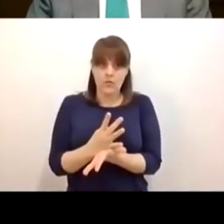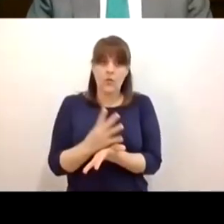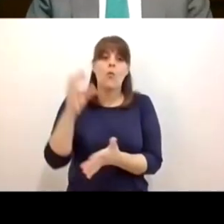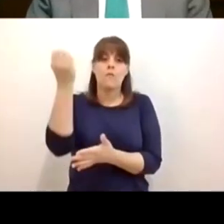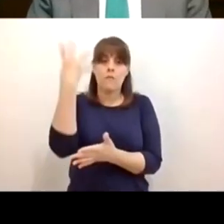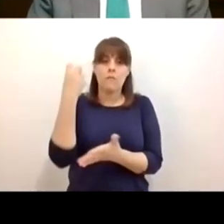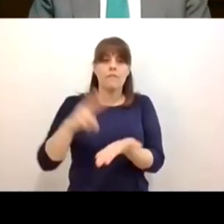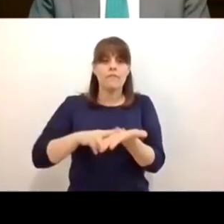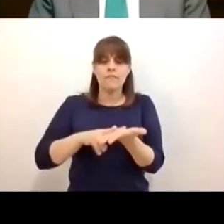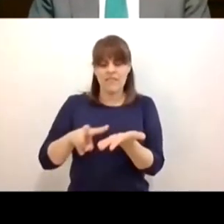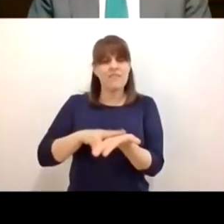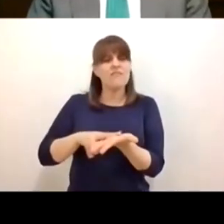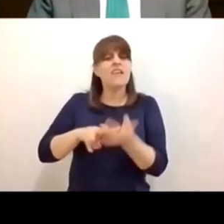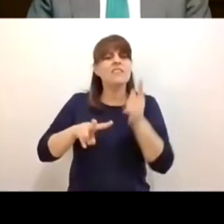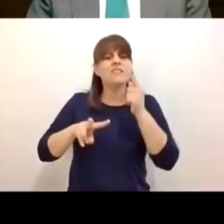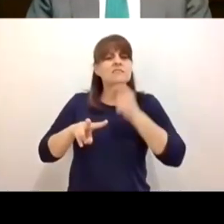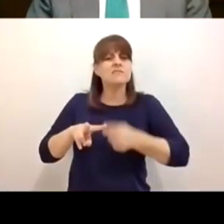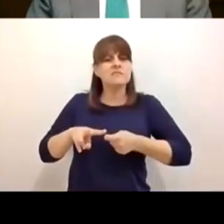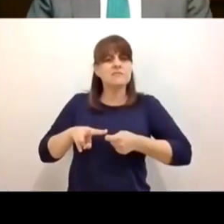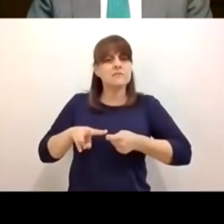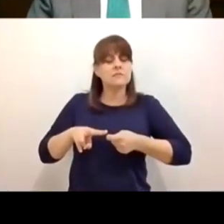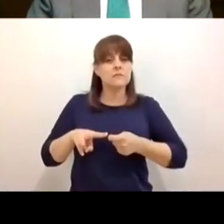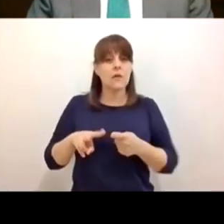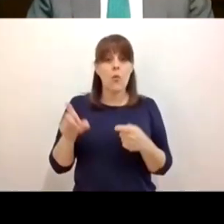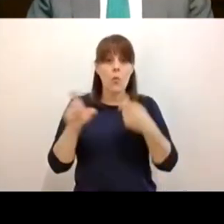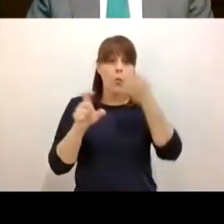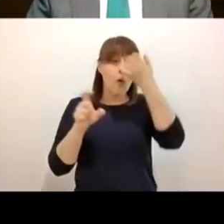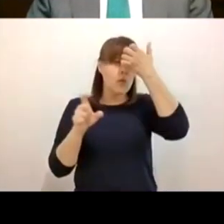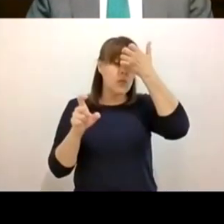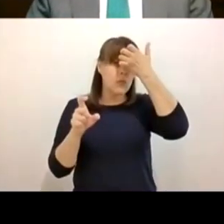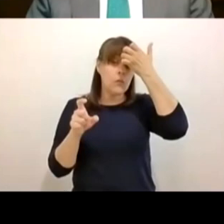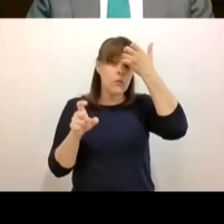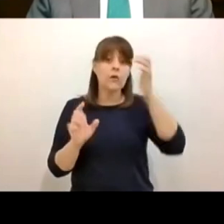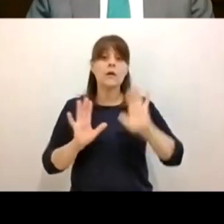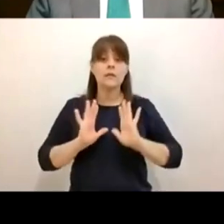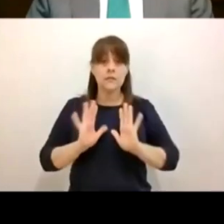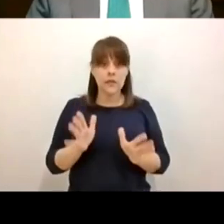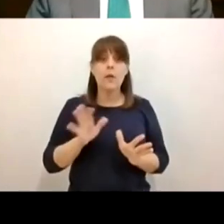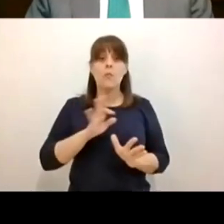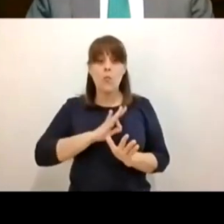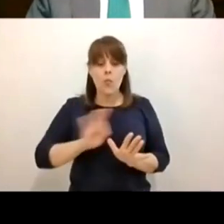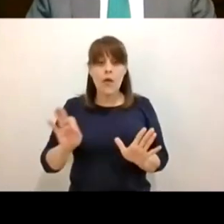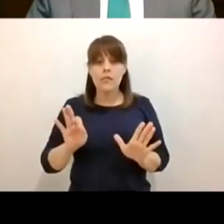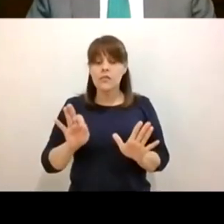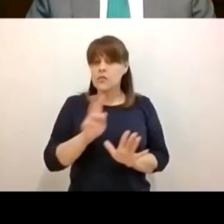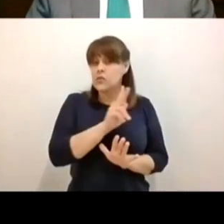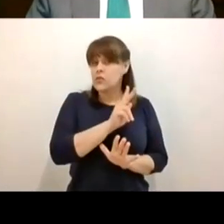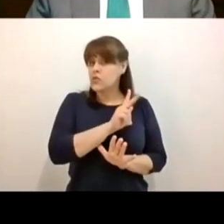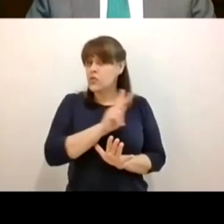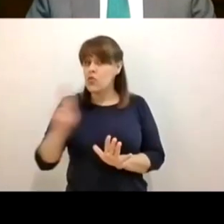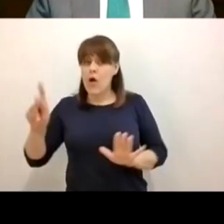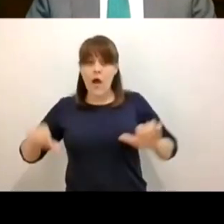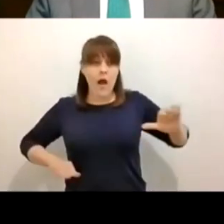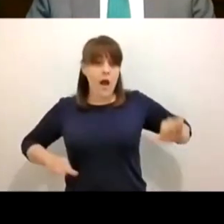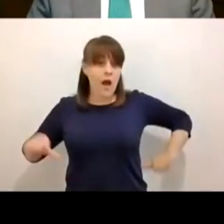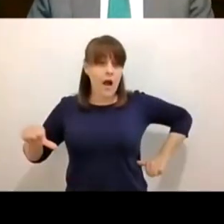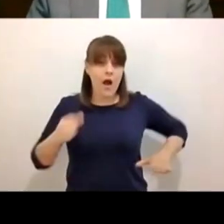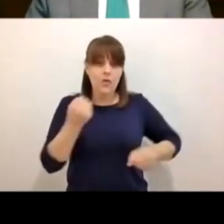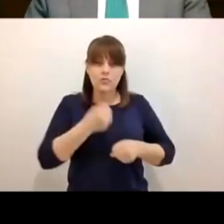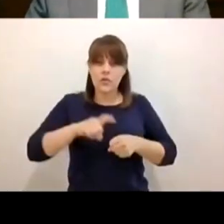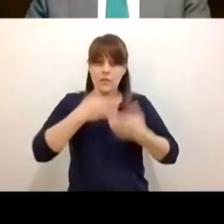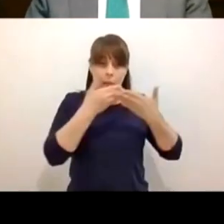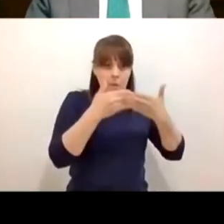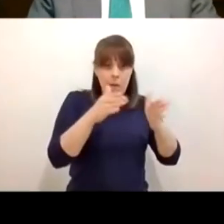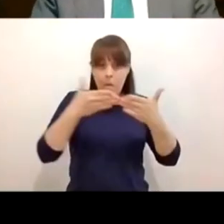verde? el semáforo verde es cuando ya puede abrir todas las actividades de la sociedad va a haber